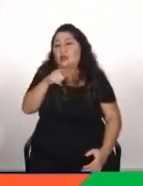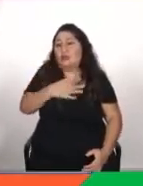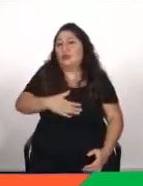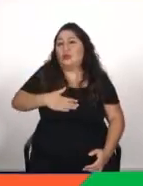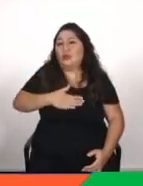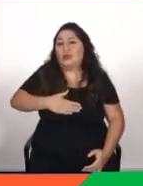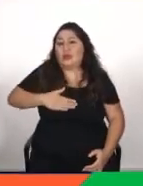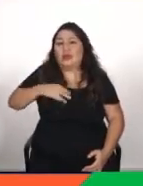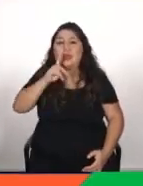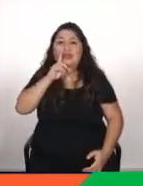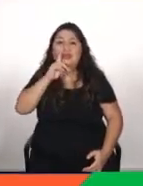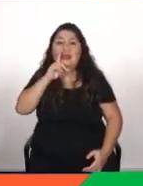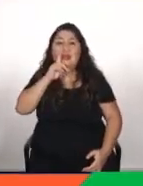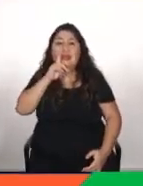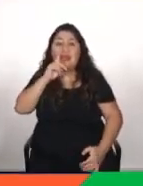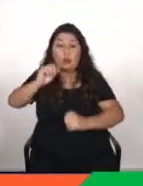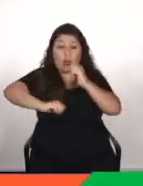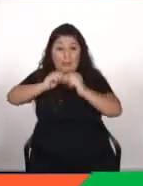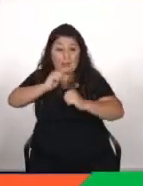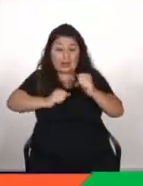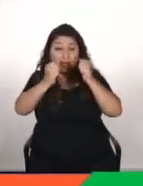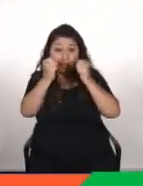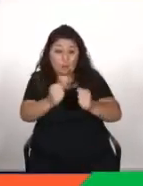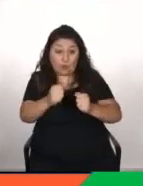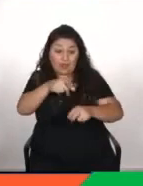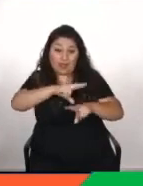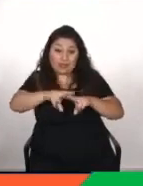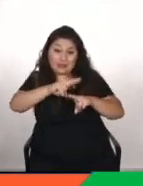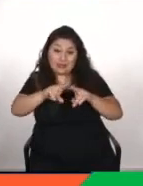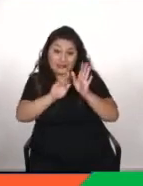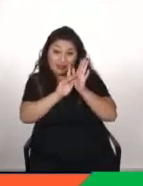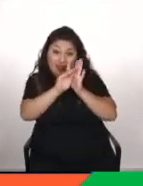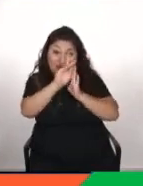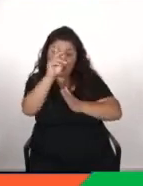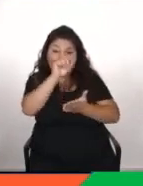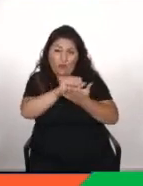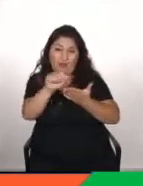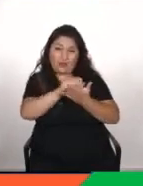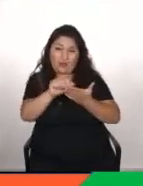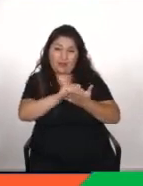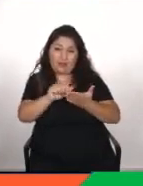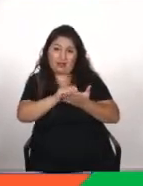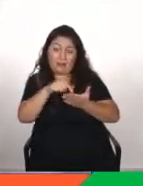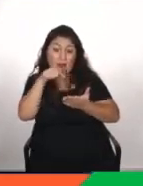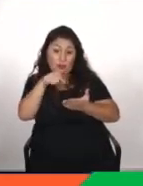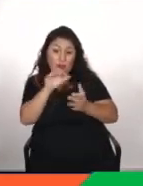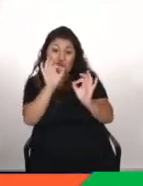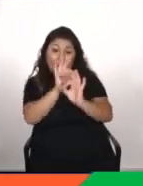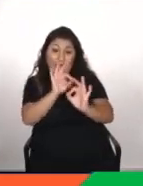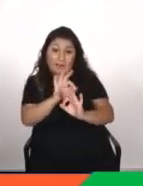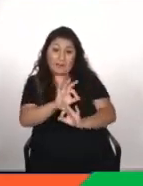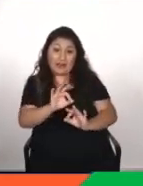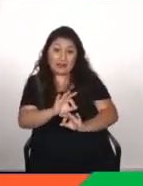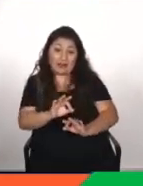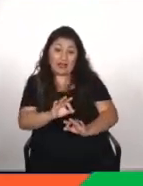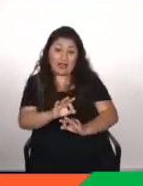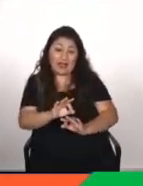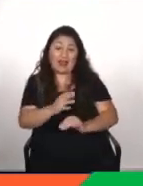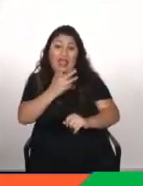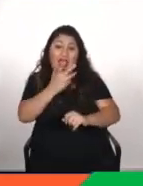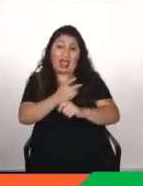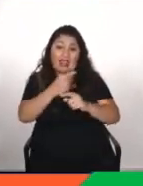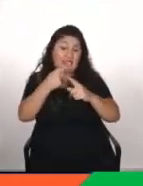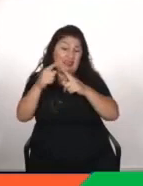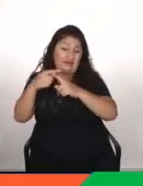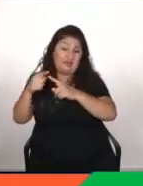sistema que aprenda a resolver una tarea entonces tú para poder comunicarle exactamente cuál es esa tarea bueno hay diferentes paradigmas de aprendizaje pero una de ellas